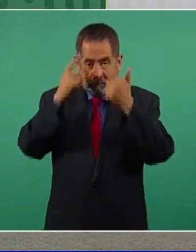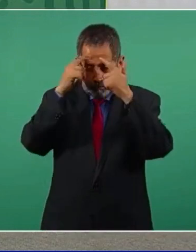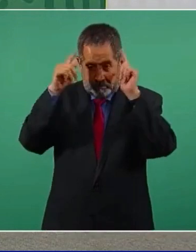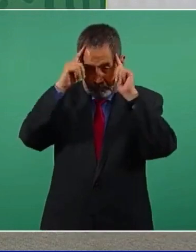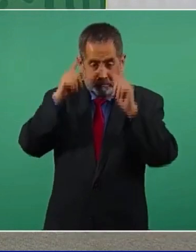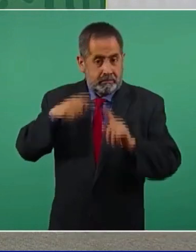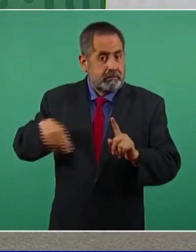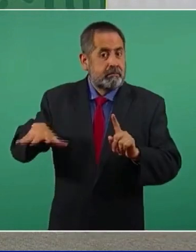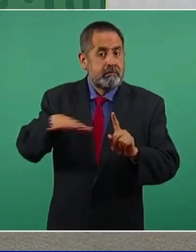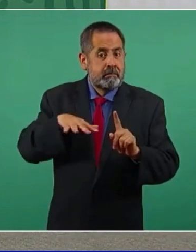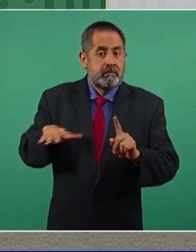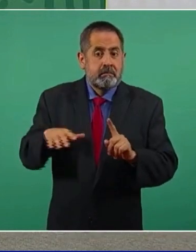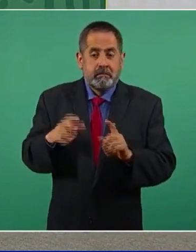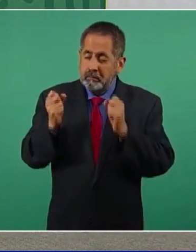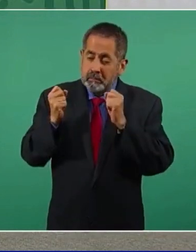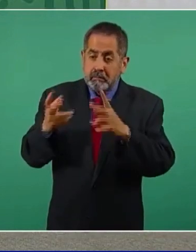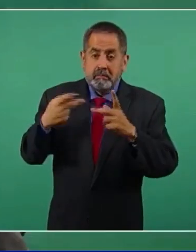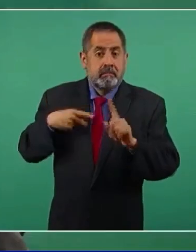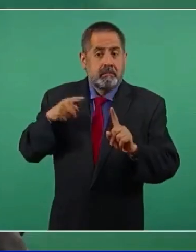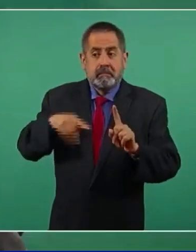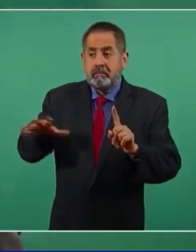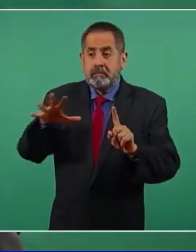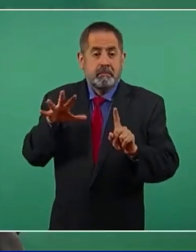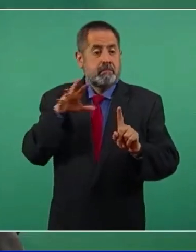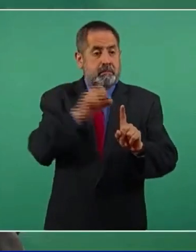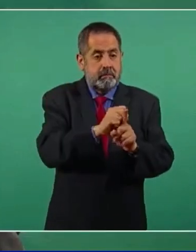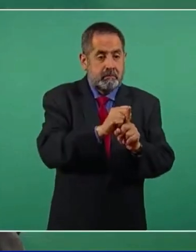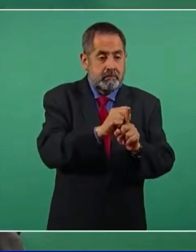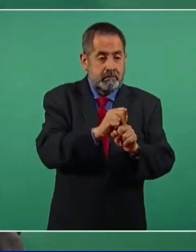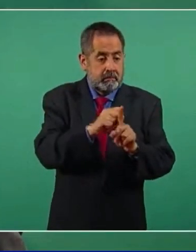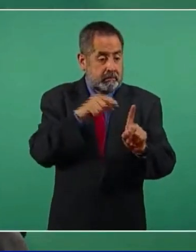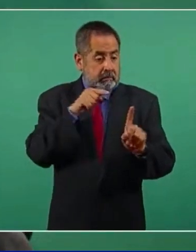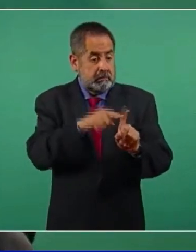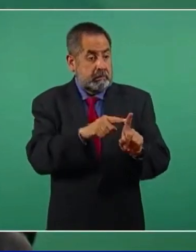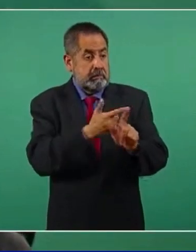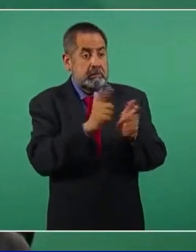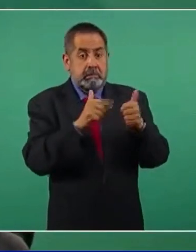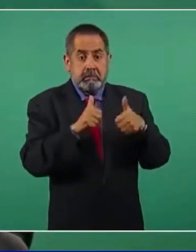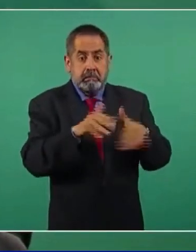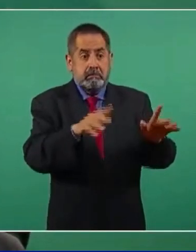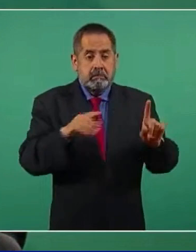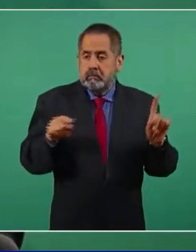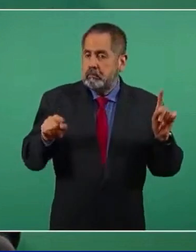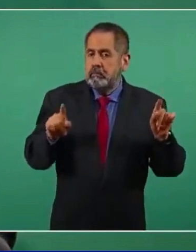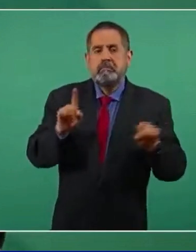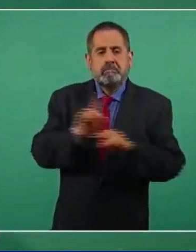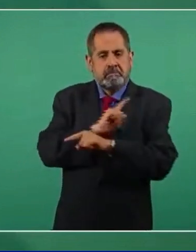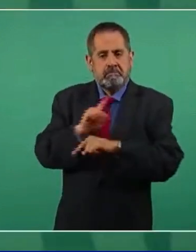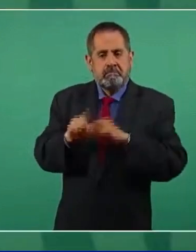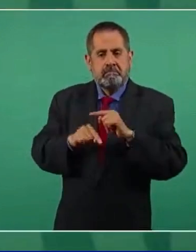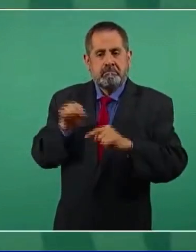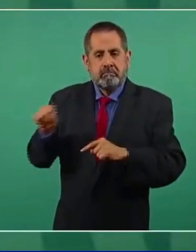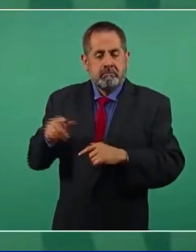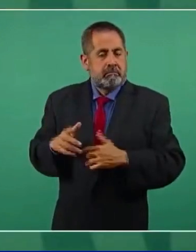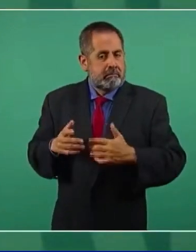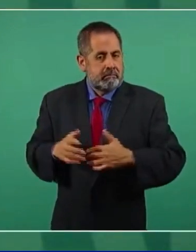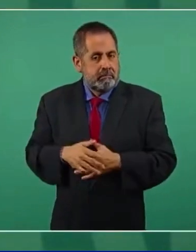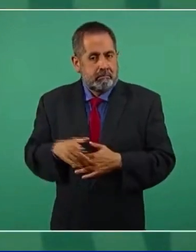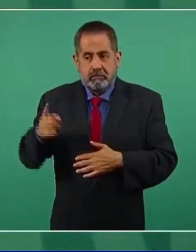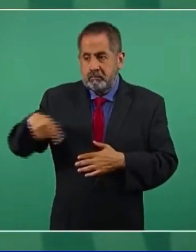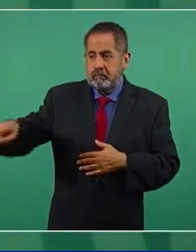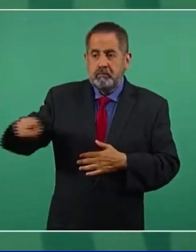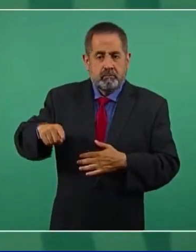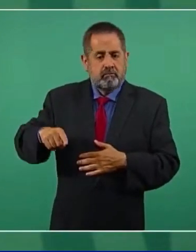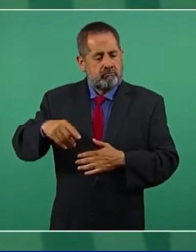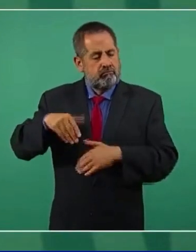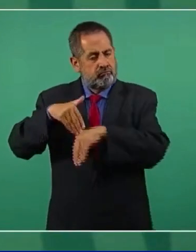de mucha gente que también, por cumplir su deber, pierde